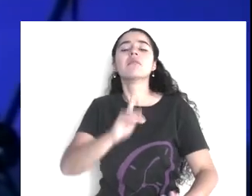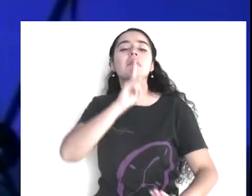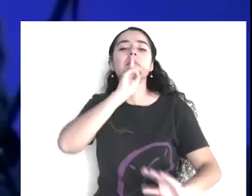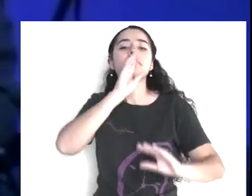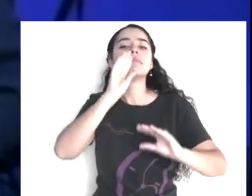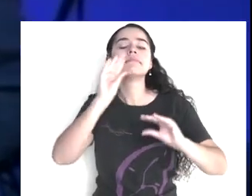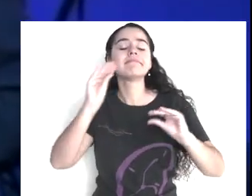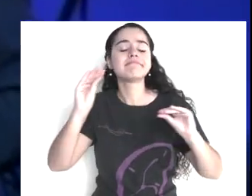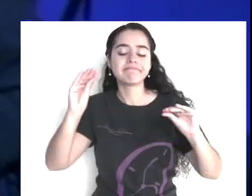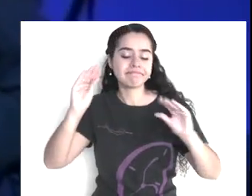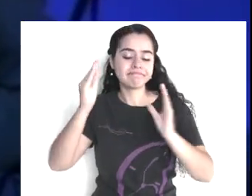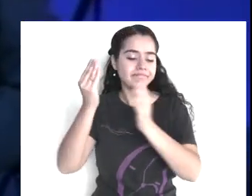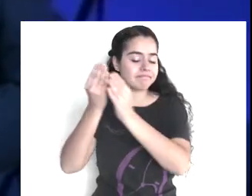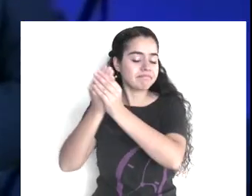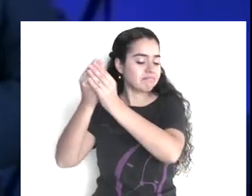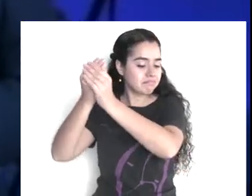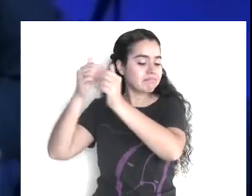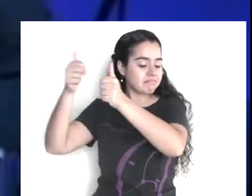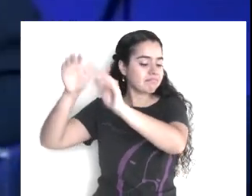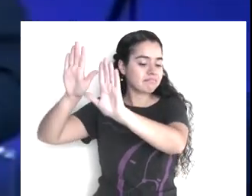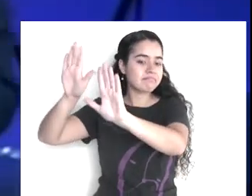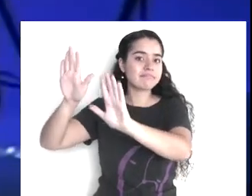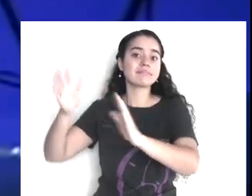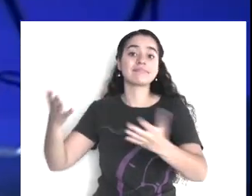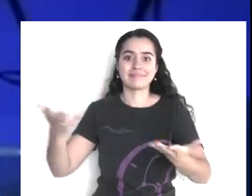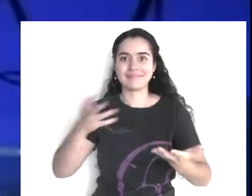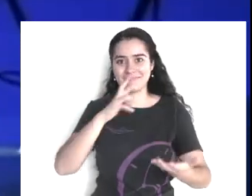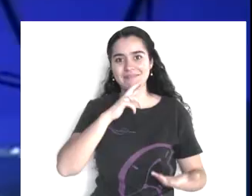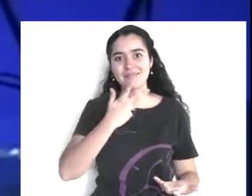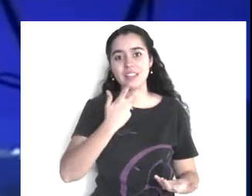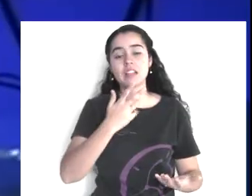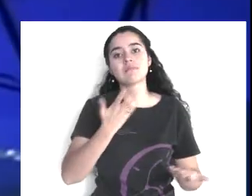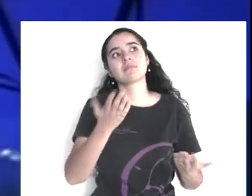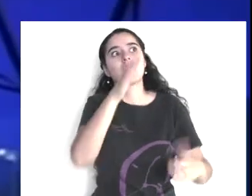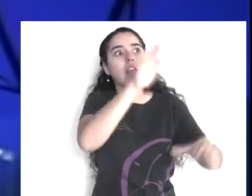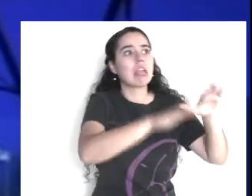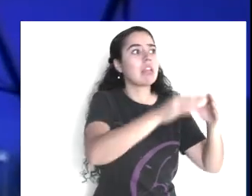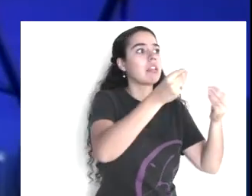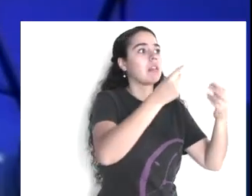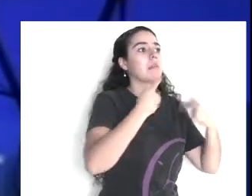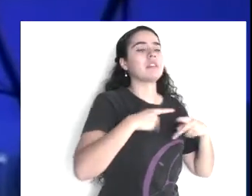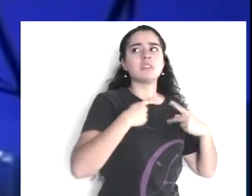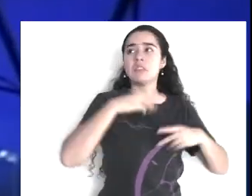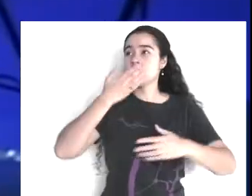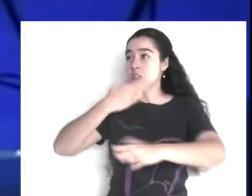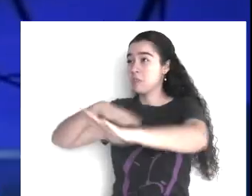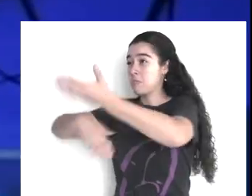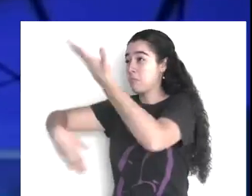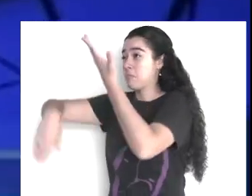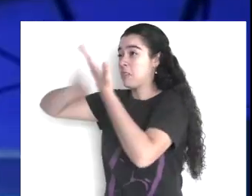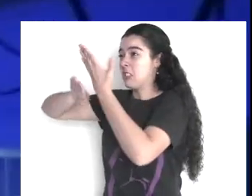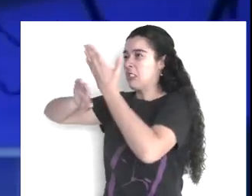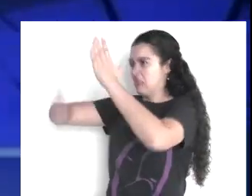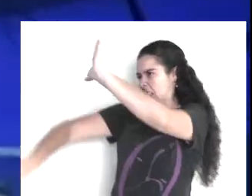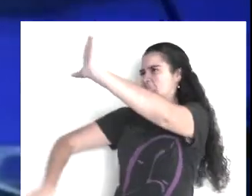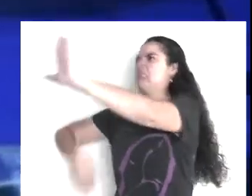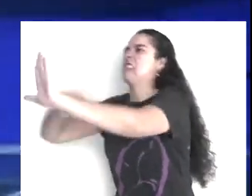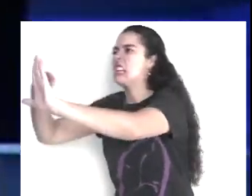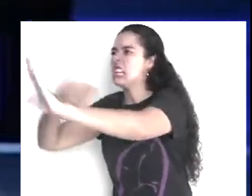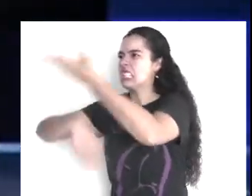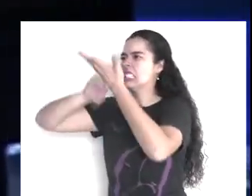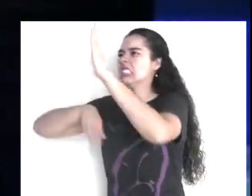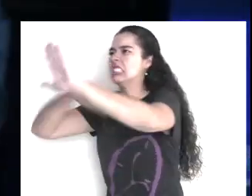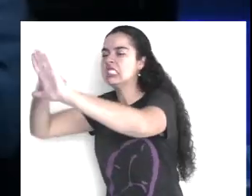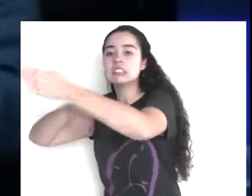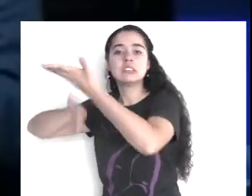problema, por eso, es que el día de hoy, hay tantos pleitos, vergonzosos, entre cristianos, en